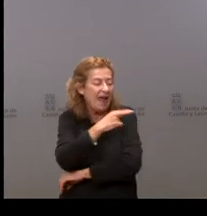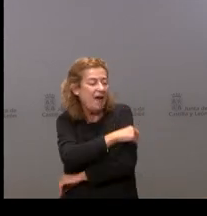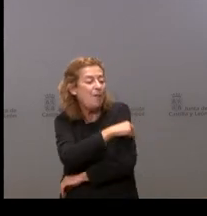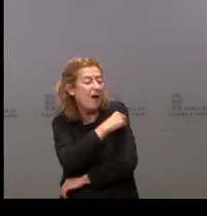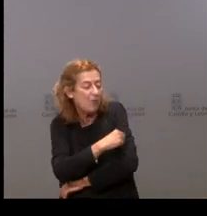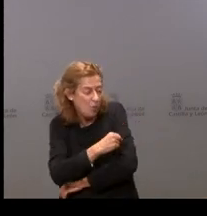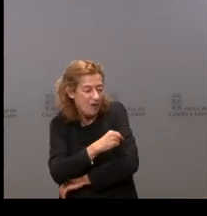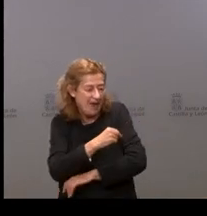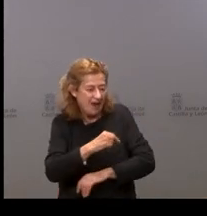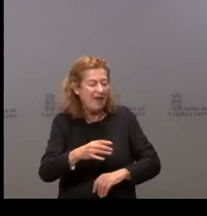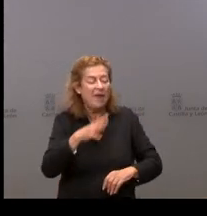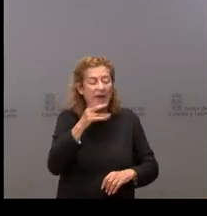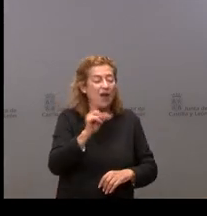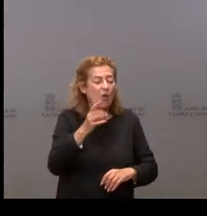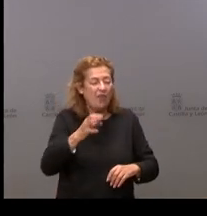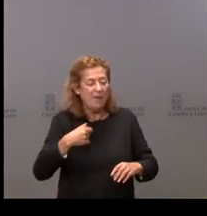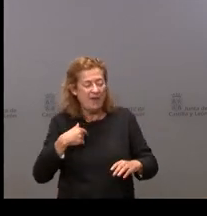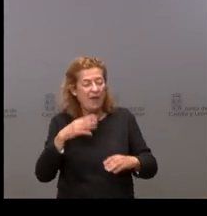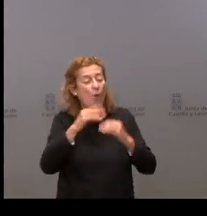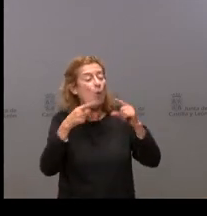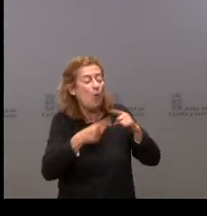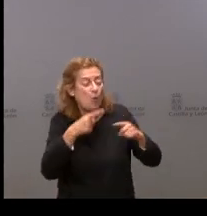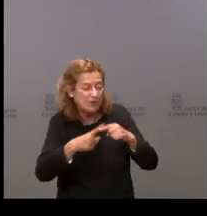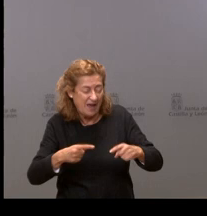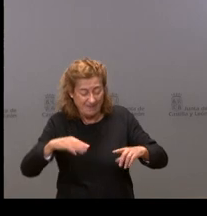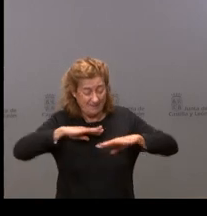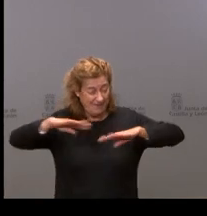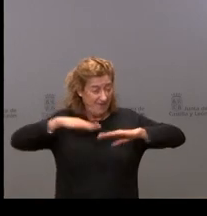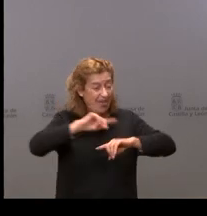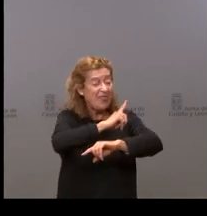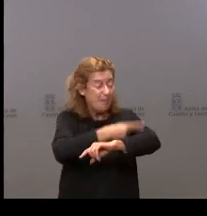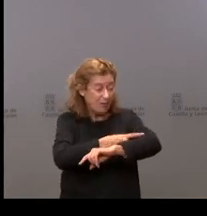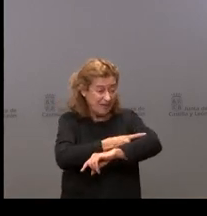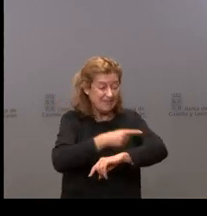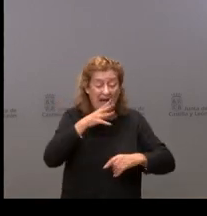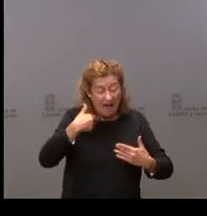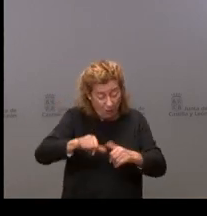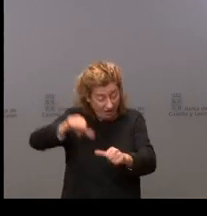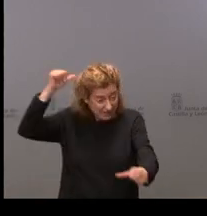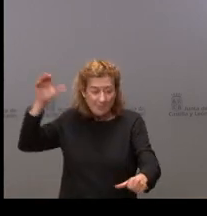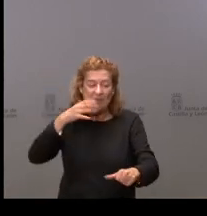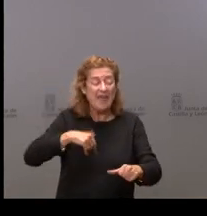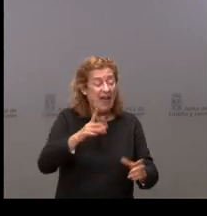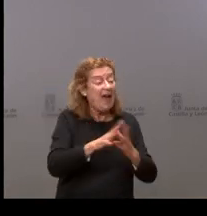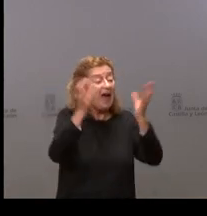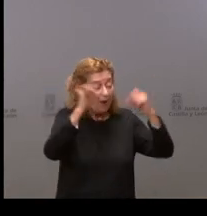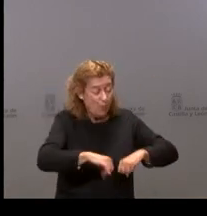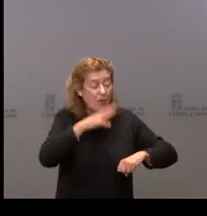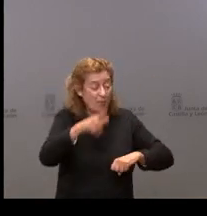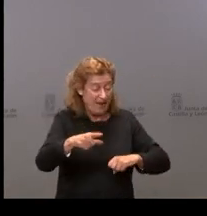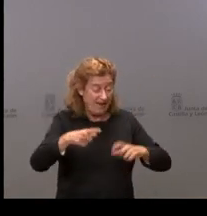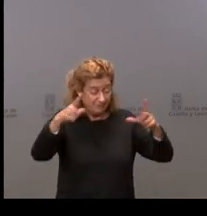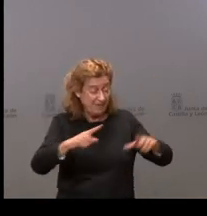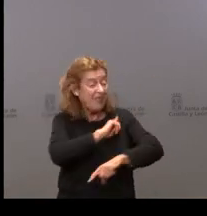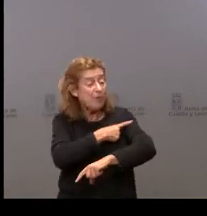y para no tener que utilizar el pabellón Pedro Delgado, como se está haciendo hasta ahora, ya que el acuerdo para utilizar esa instalación deportiva